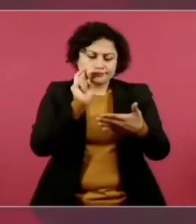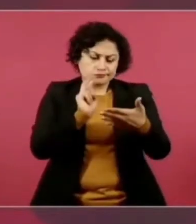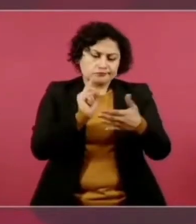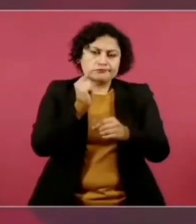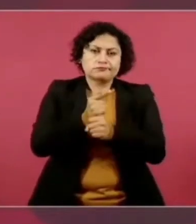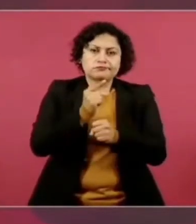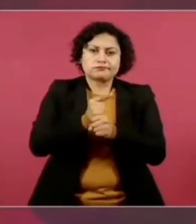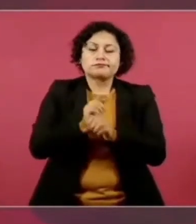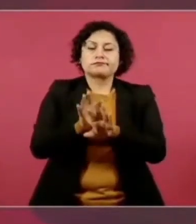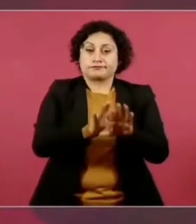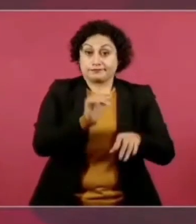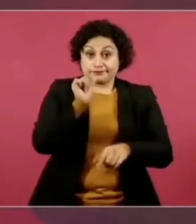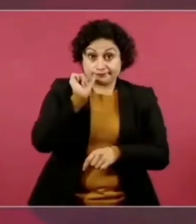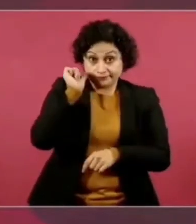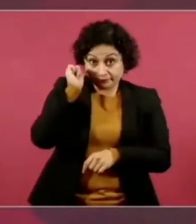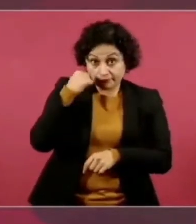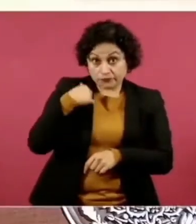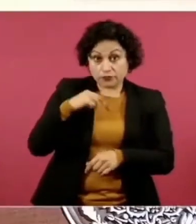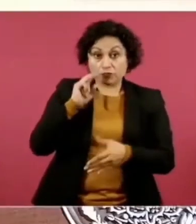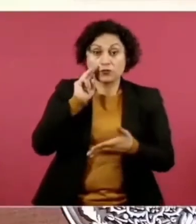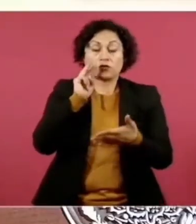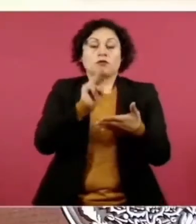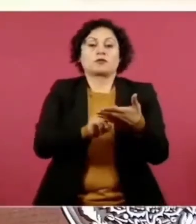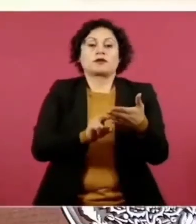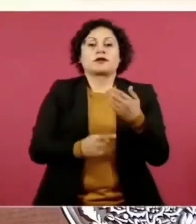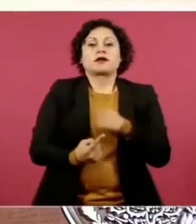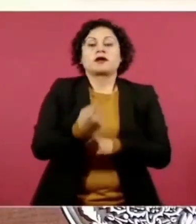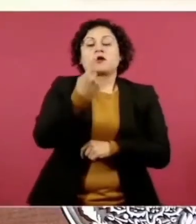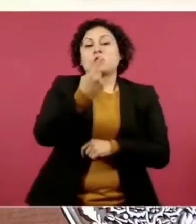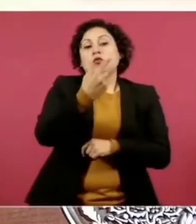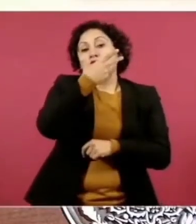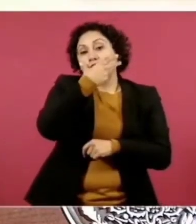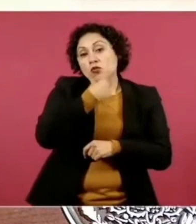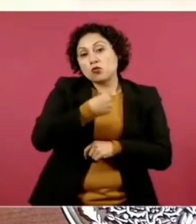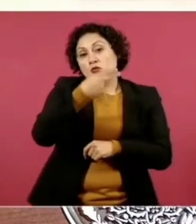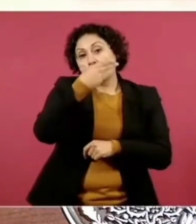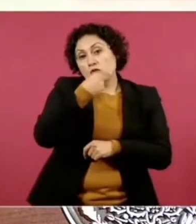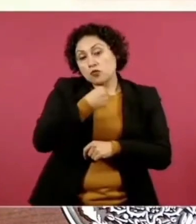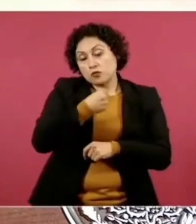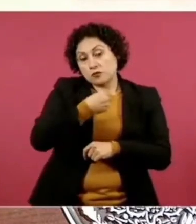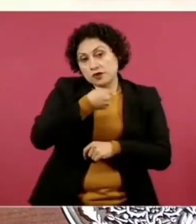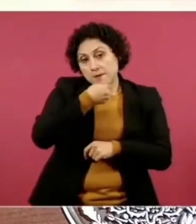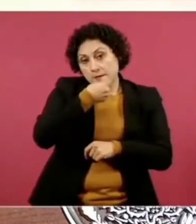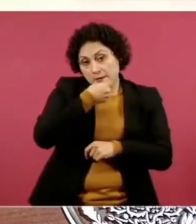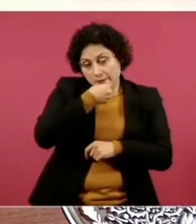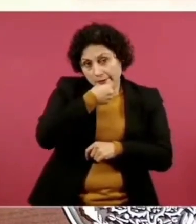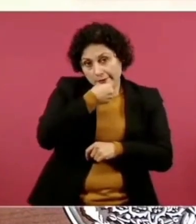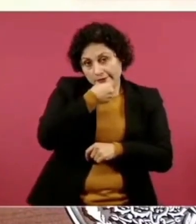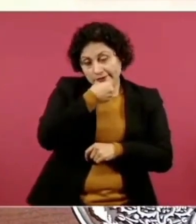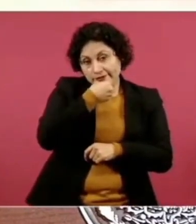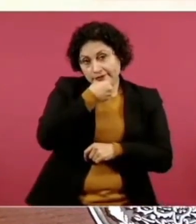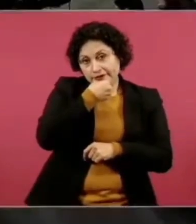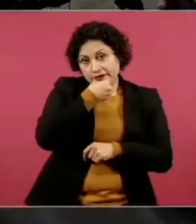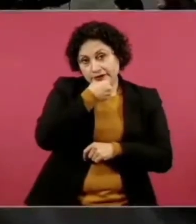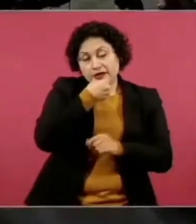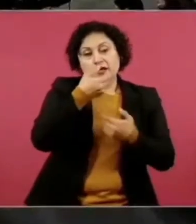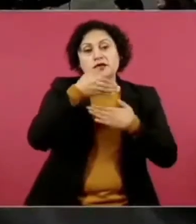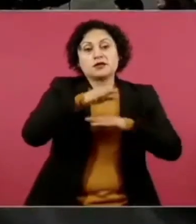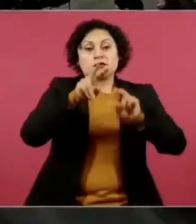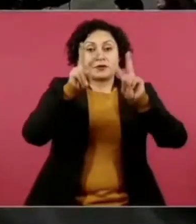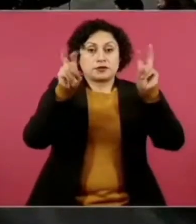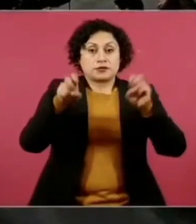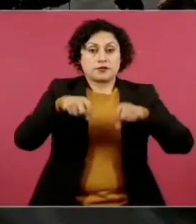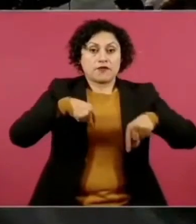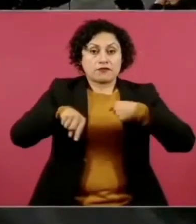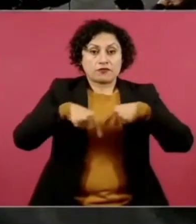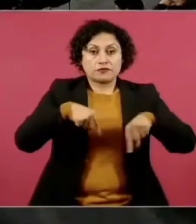Ayer está lloviendo a un comentarista de fútbol, a ver,